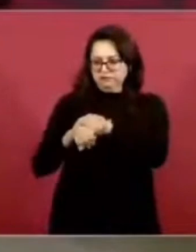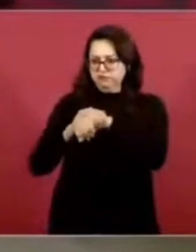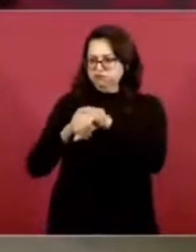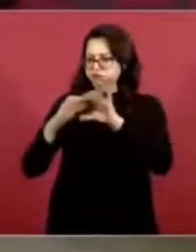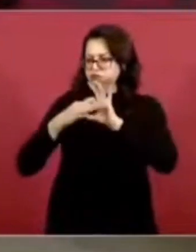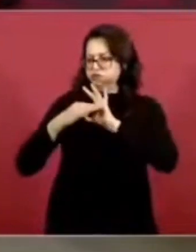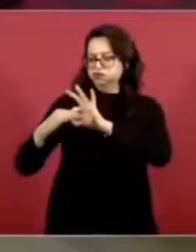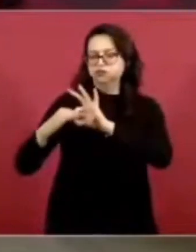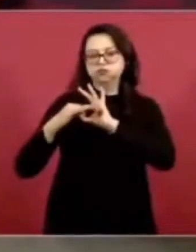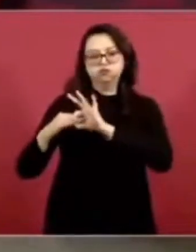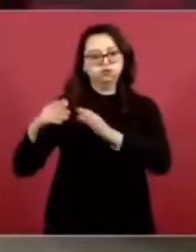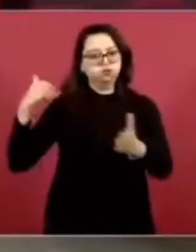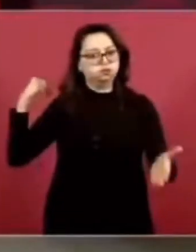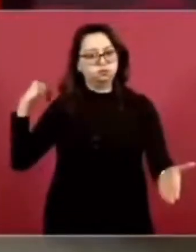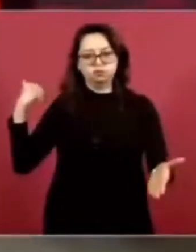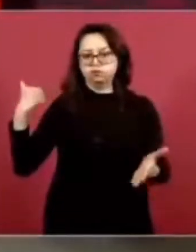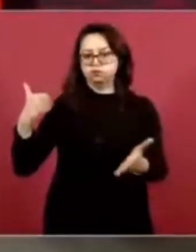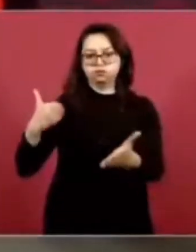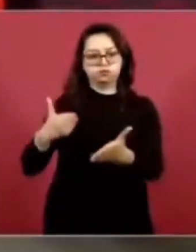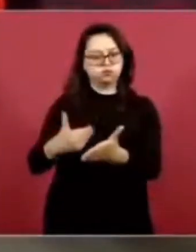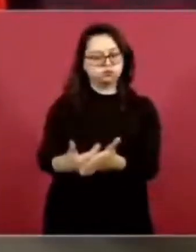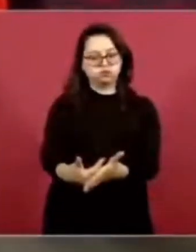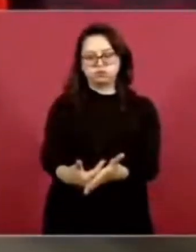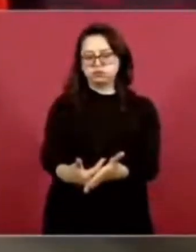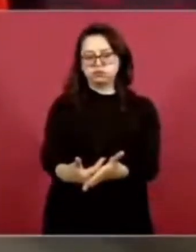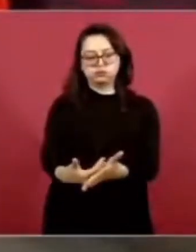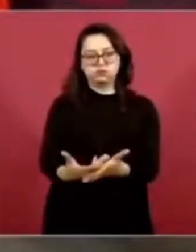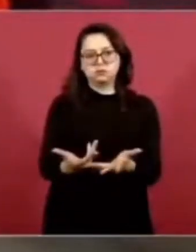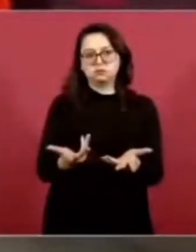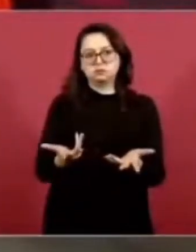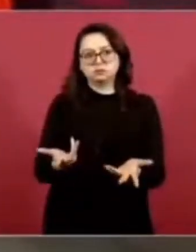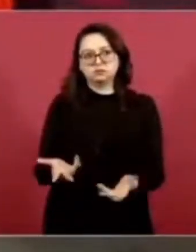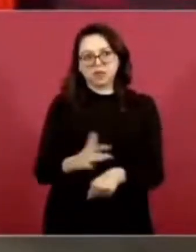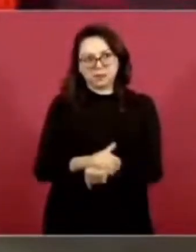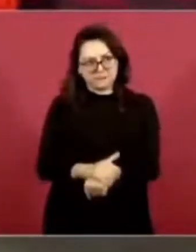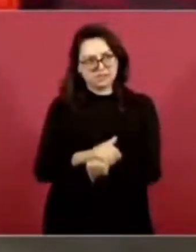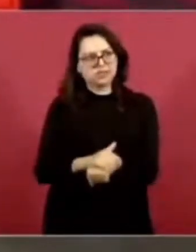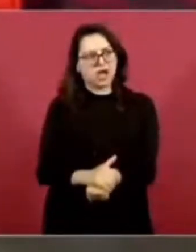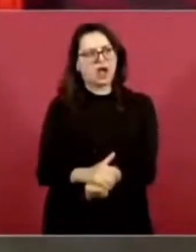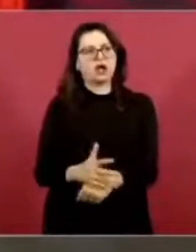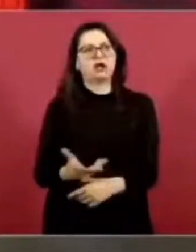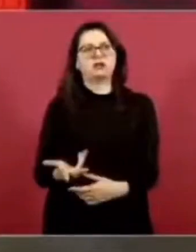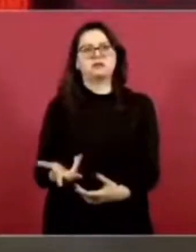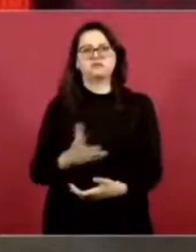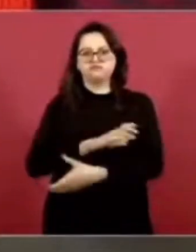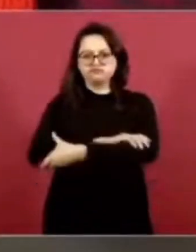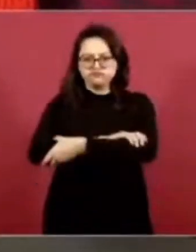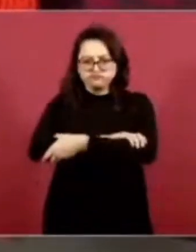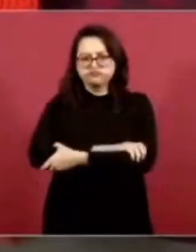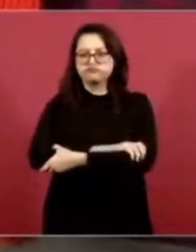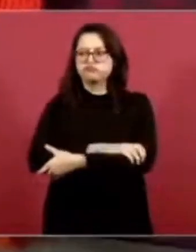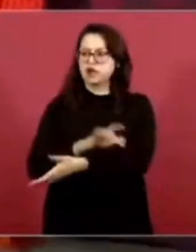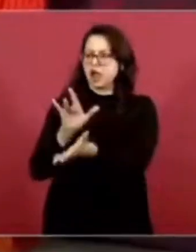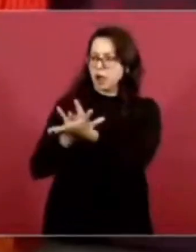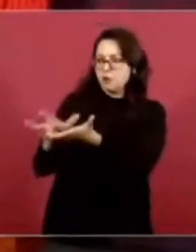y de solidaridad